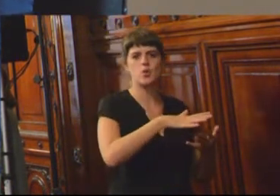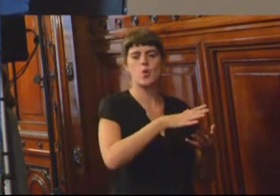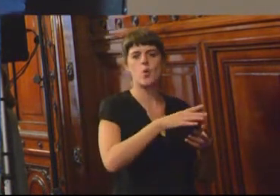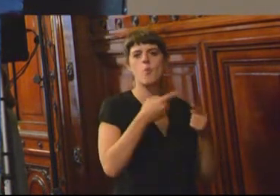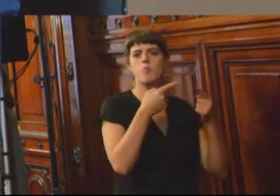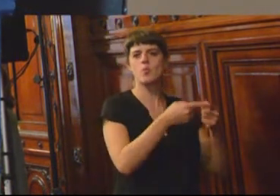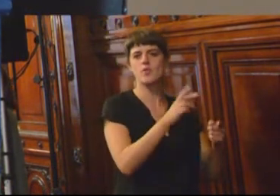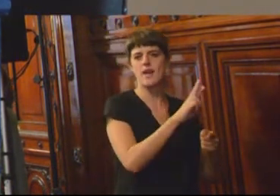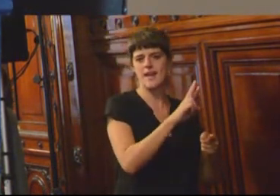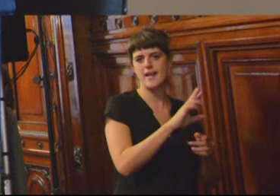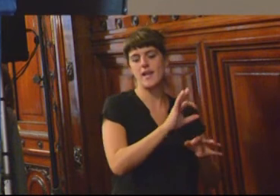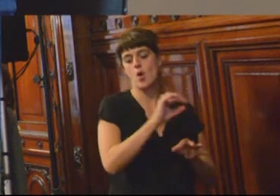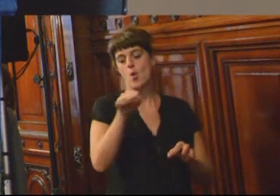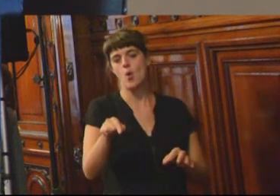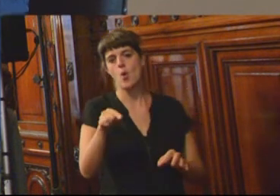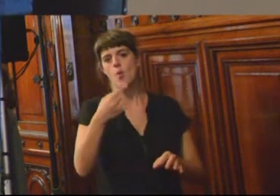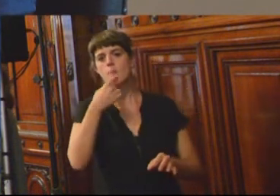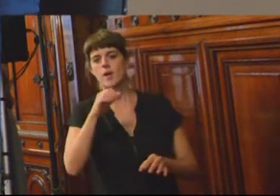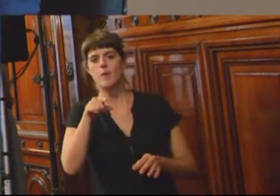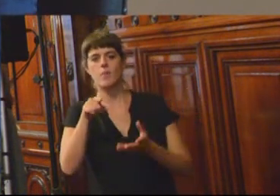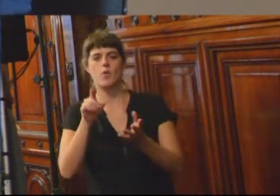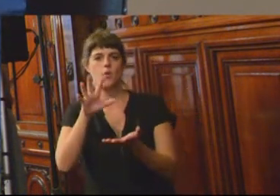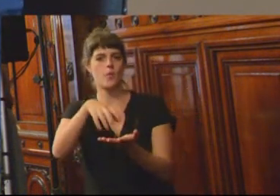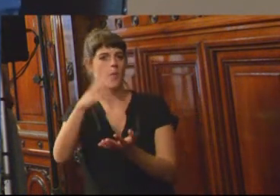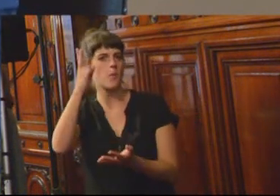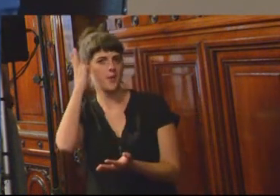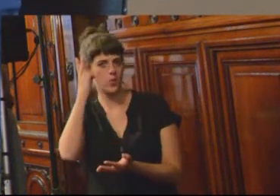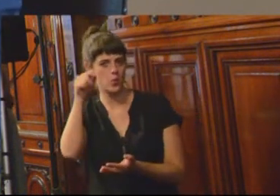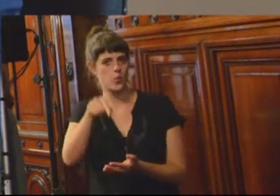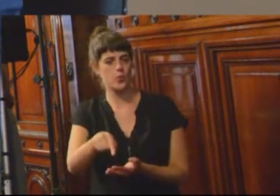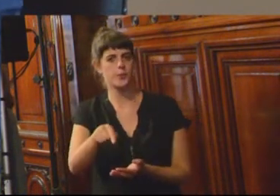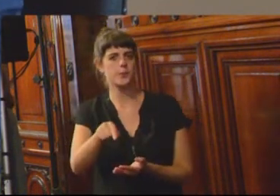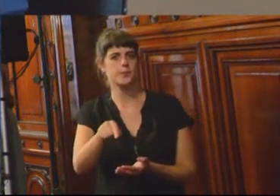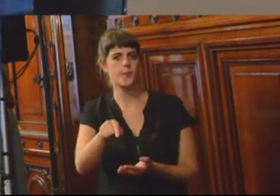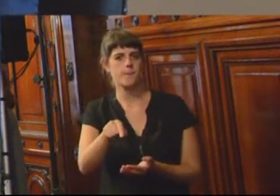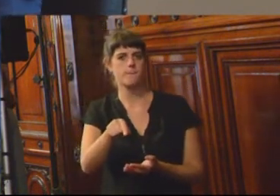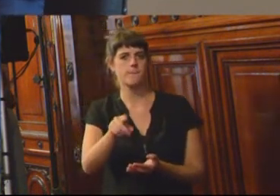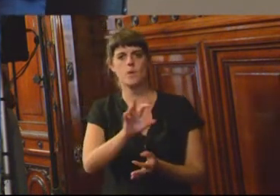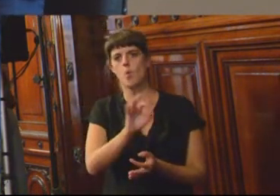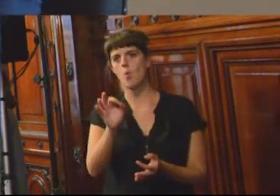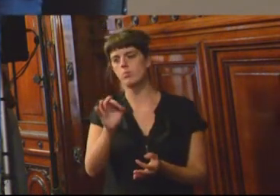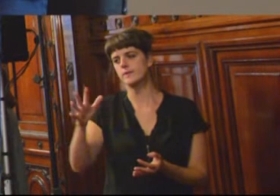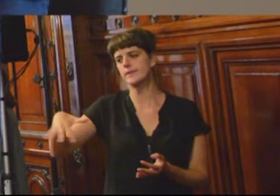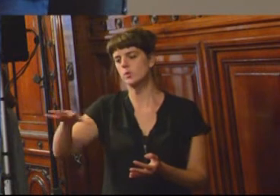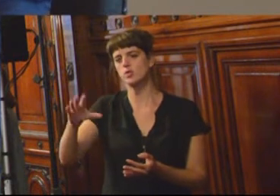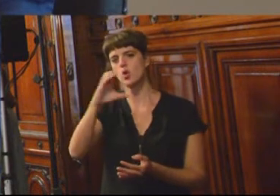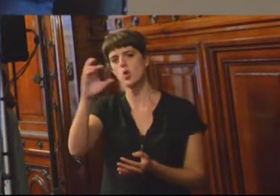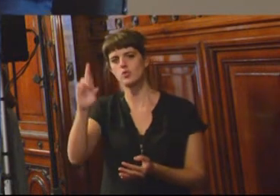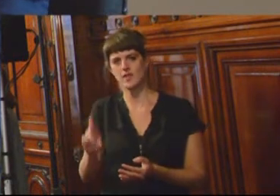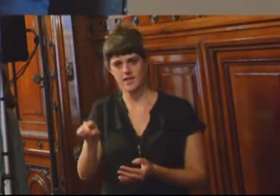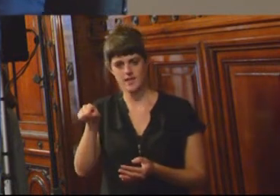por ejemplo, en Lurigancho, lo que ha pasado en Costa Rica,